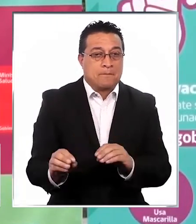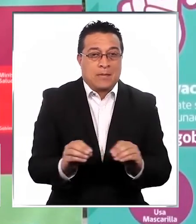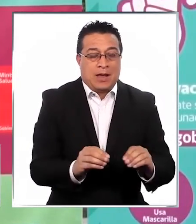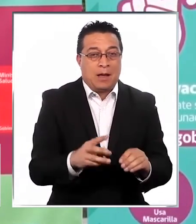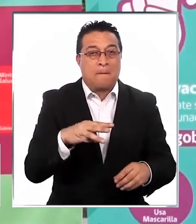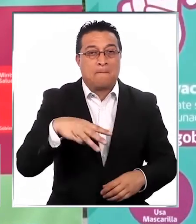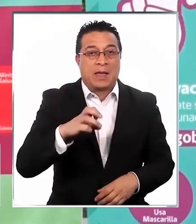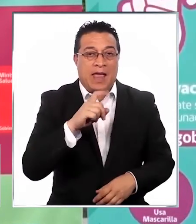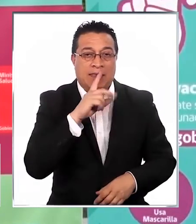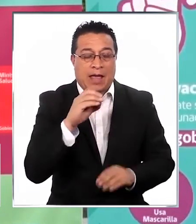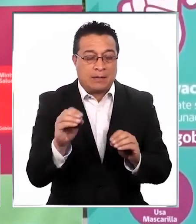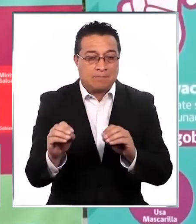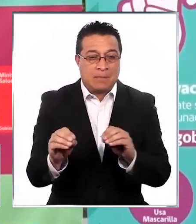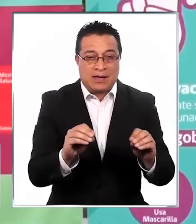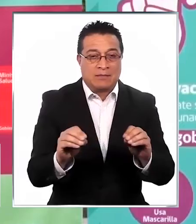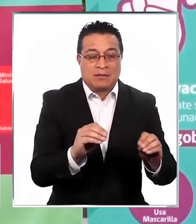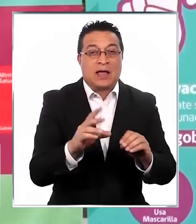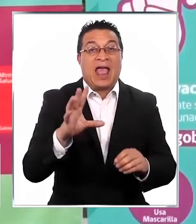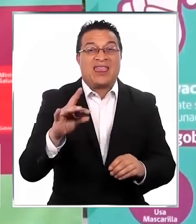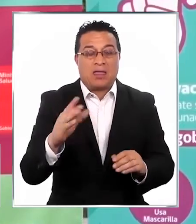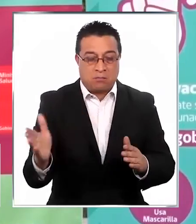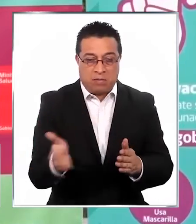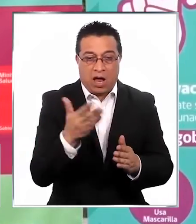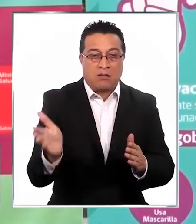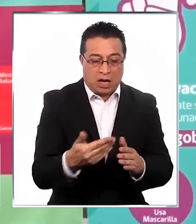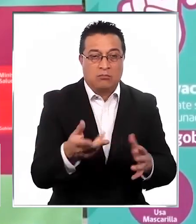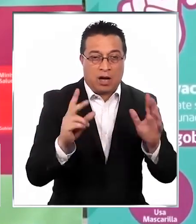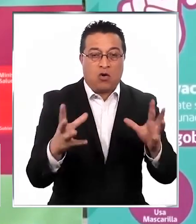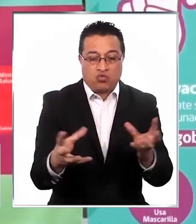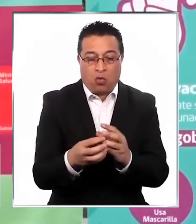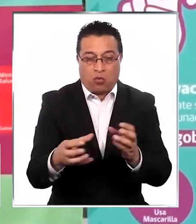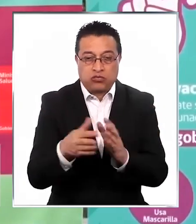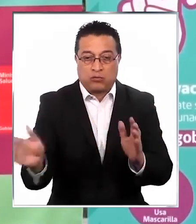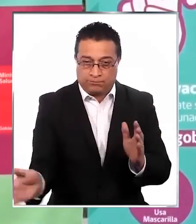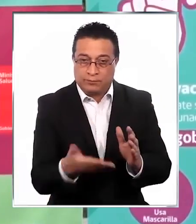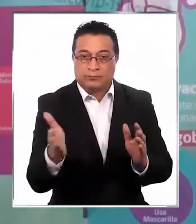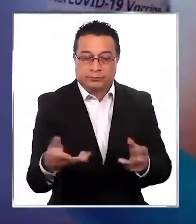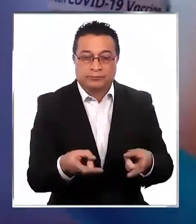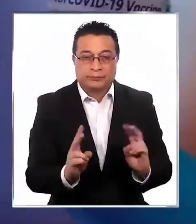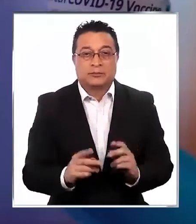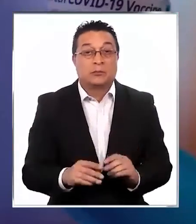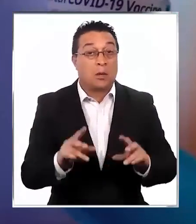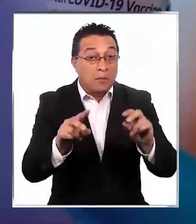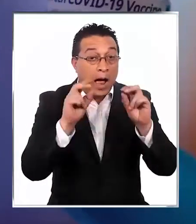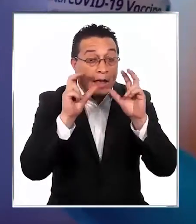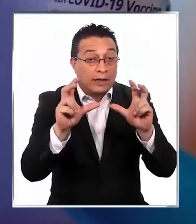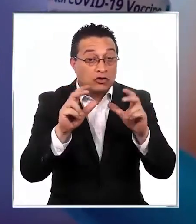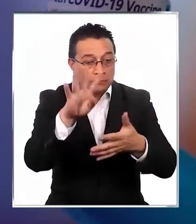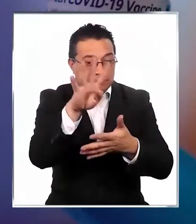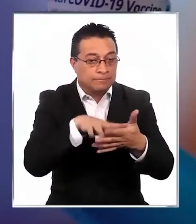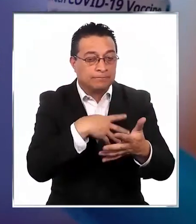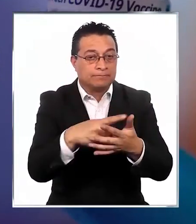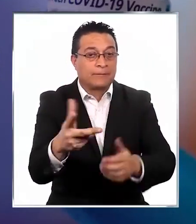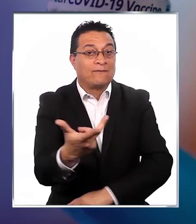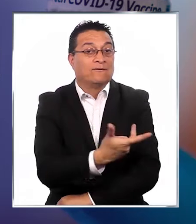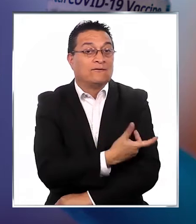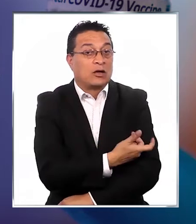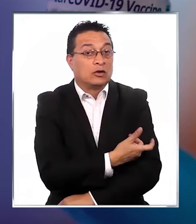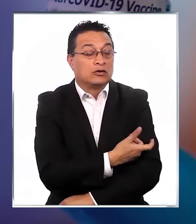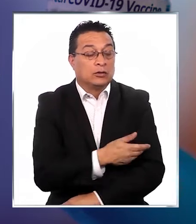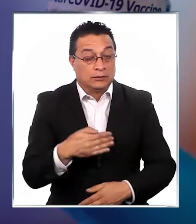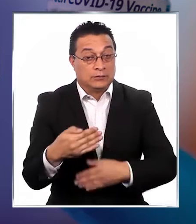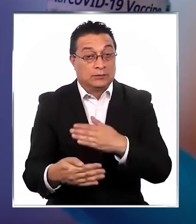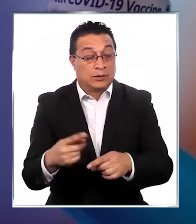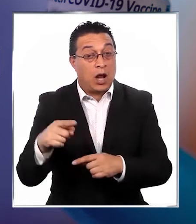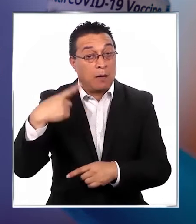metas o vamos a adelantar otras edades, más bien, otros grupos de personas. Mucha atención. El calendario de vacunación